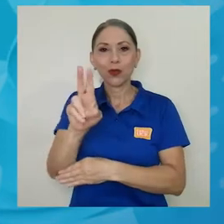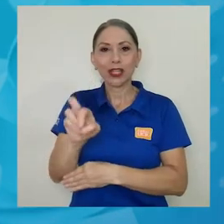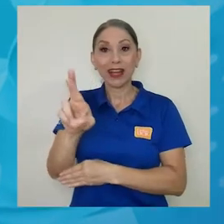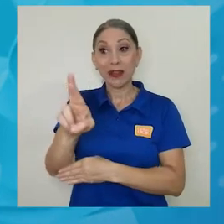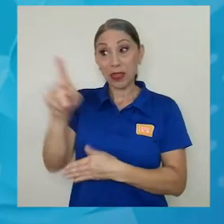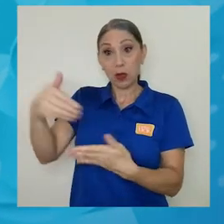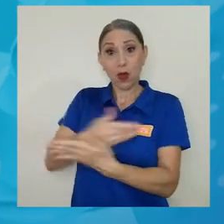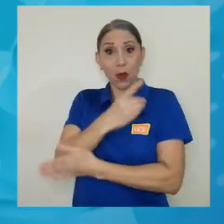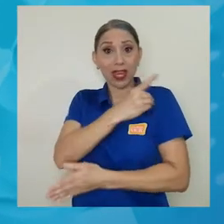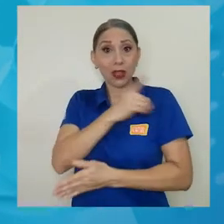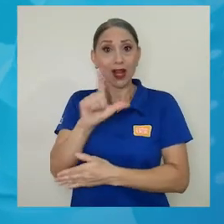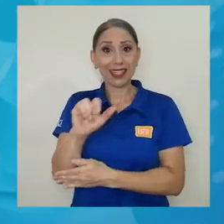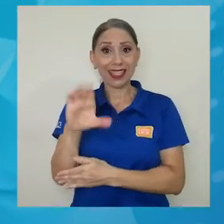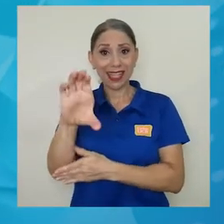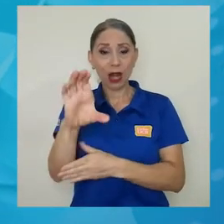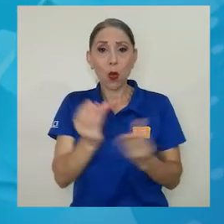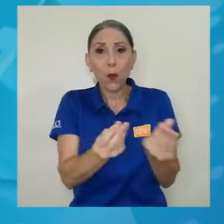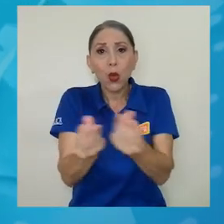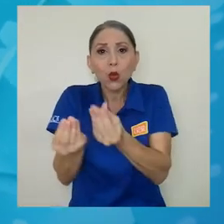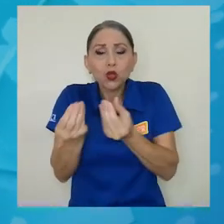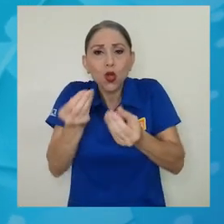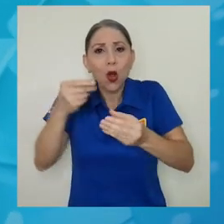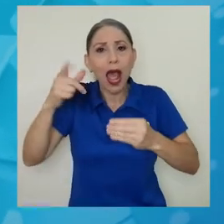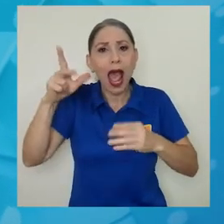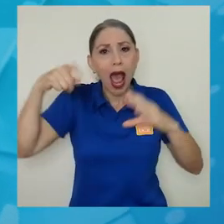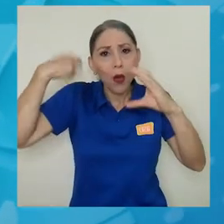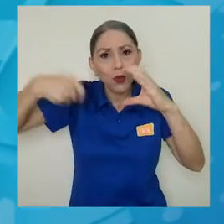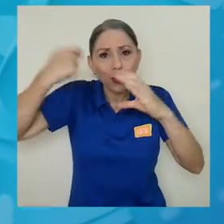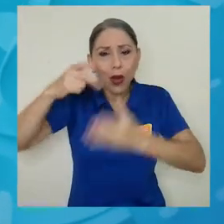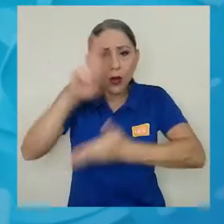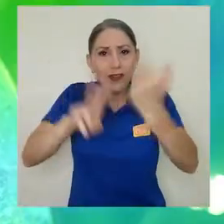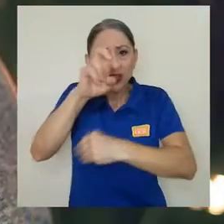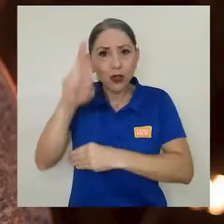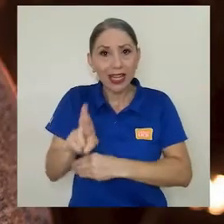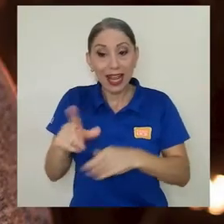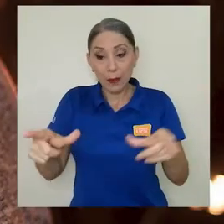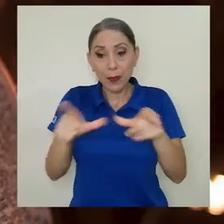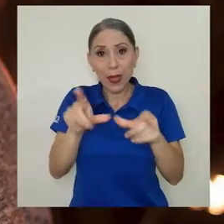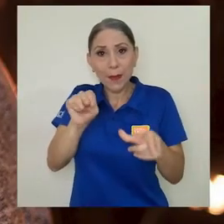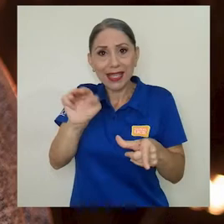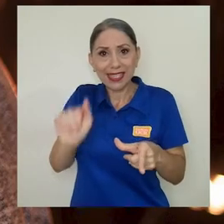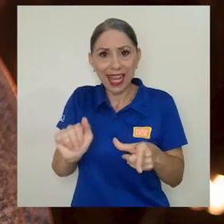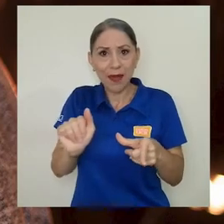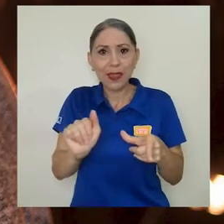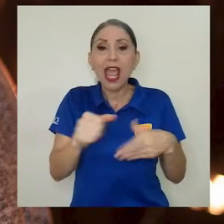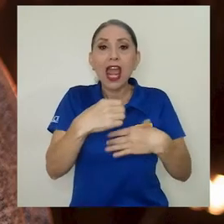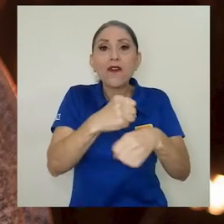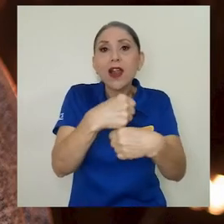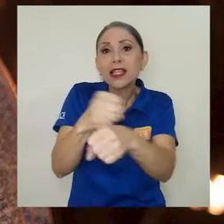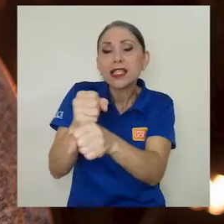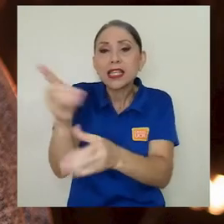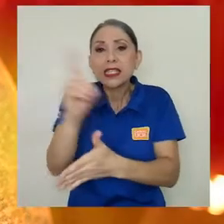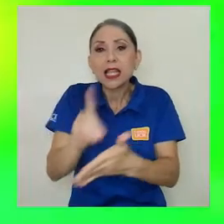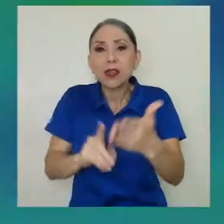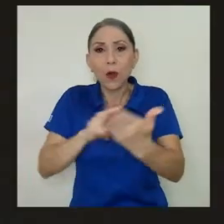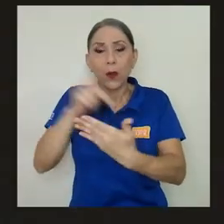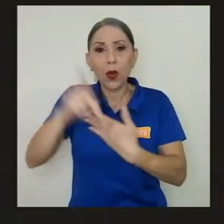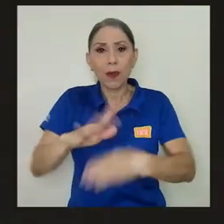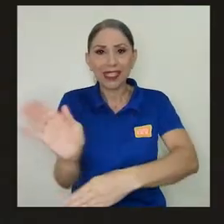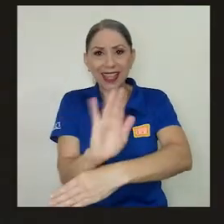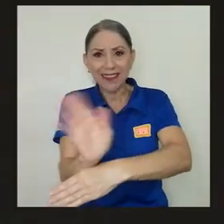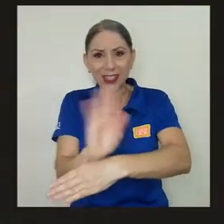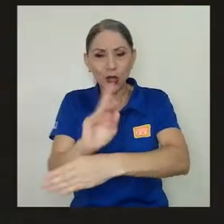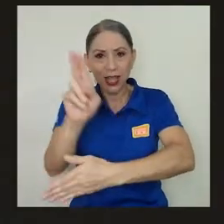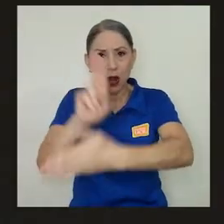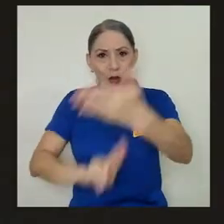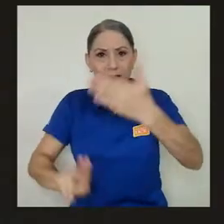director es licenciado en producción audiovisual de la Universidad de Costa Rica. Tiene una maestría en realización y diseño de programas de televisión